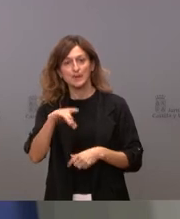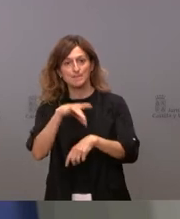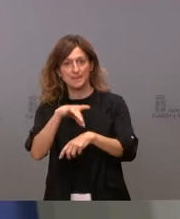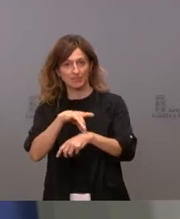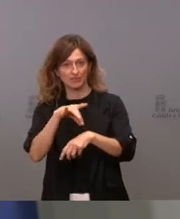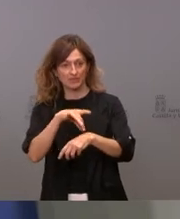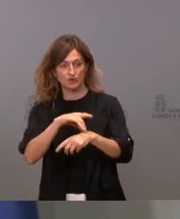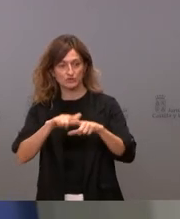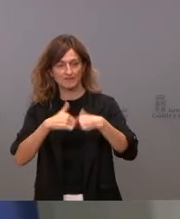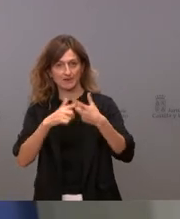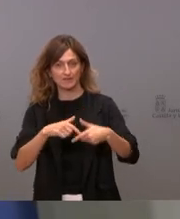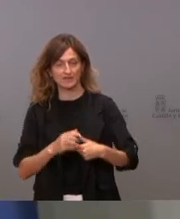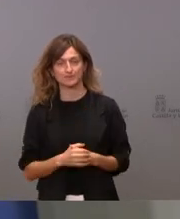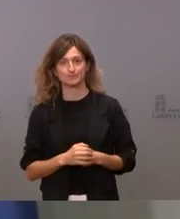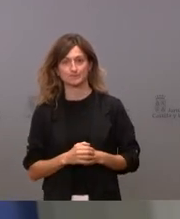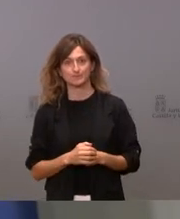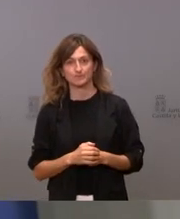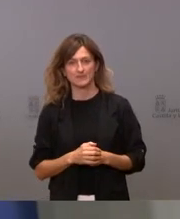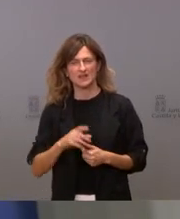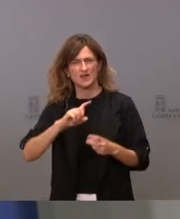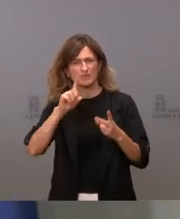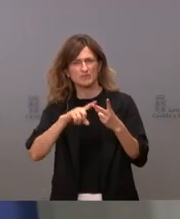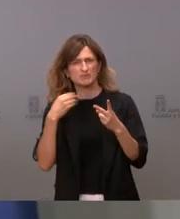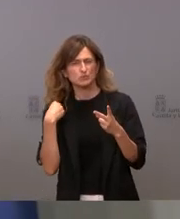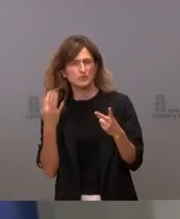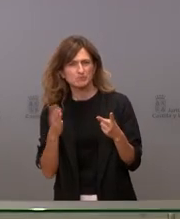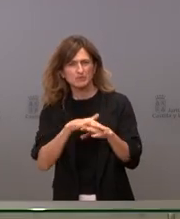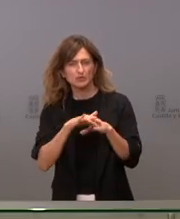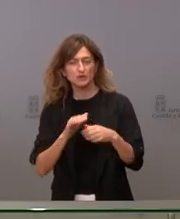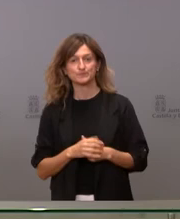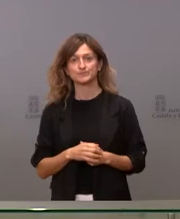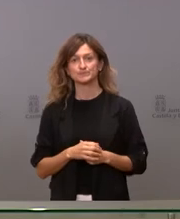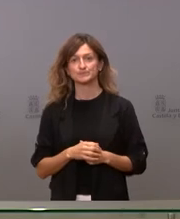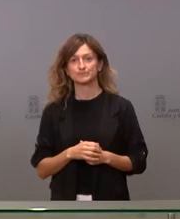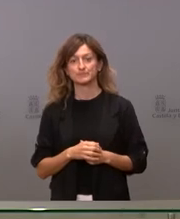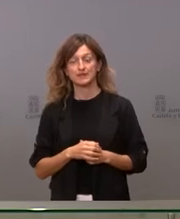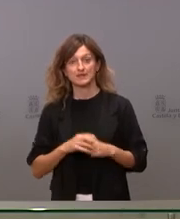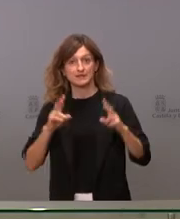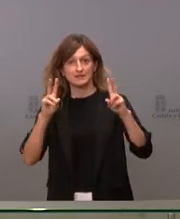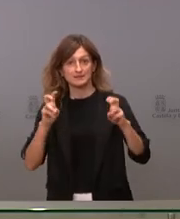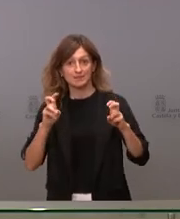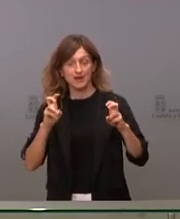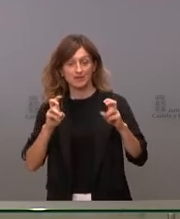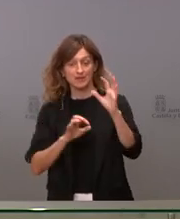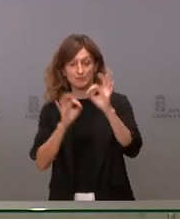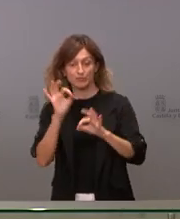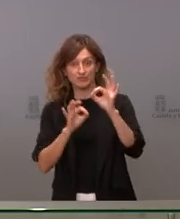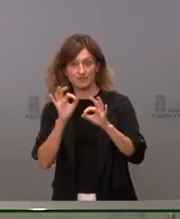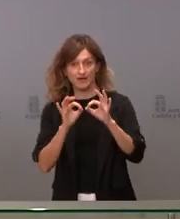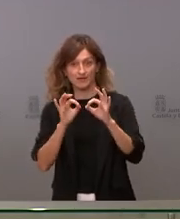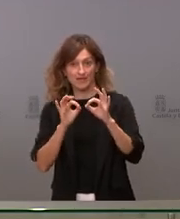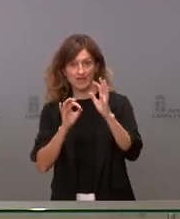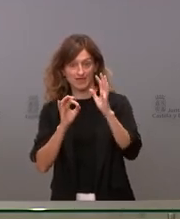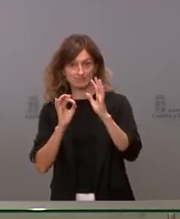de familia. La otra pregunta era, perdóname. Bueno, ¿con qué niveles de incidencia se plantean modificar los